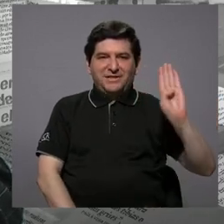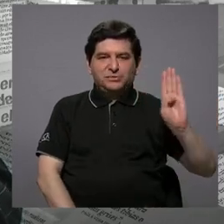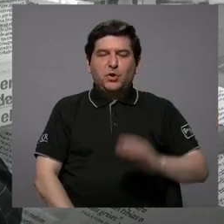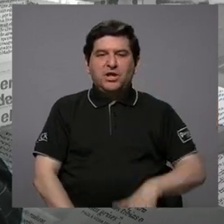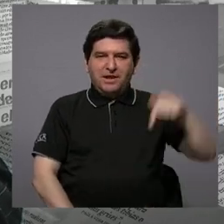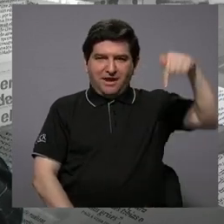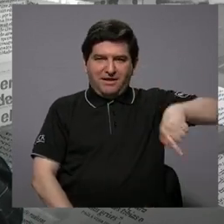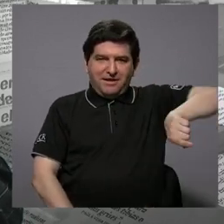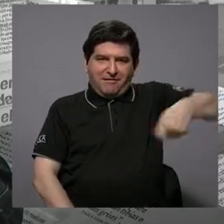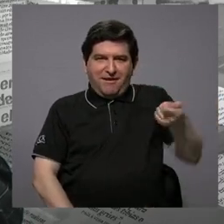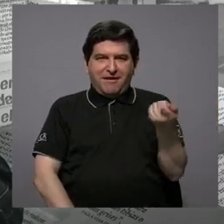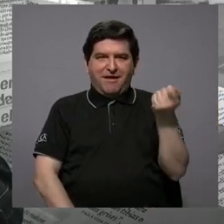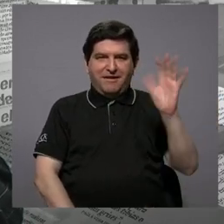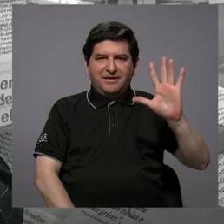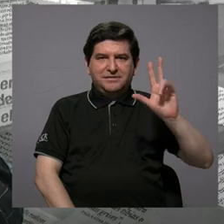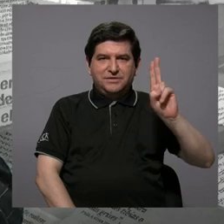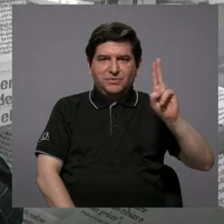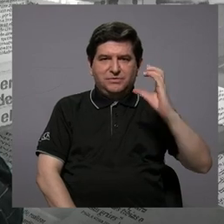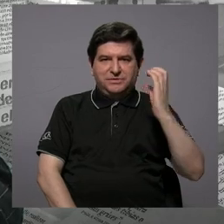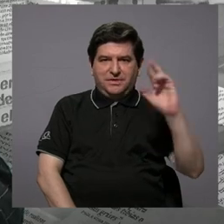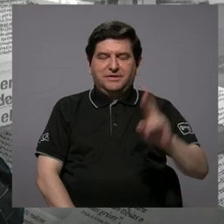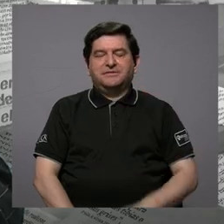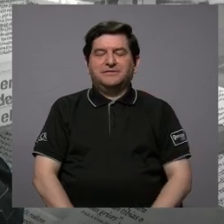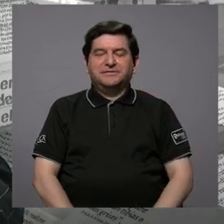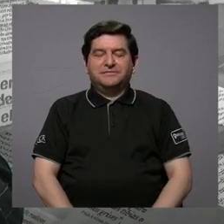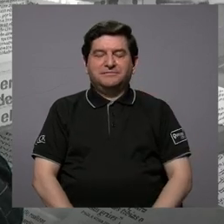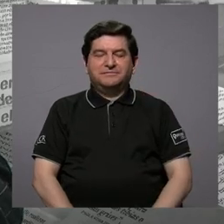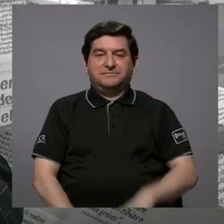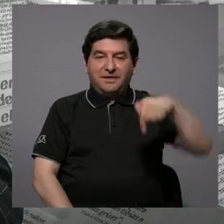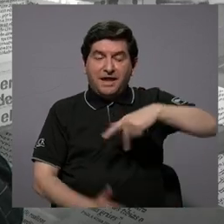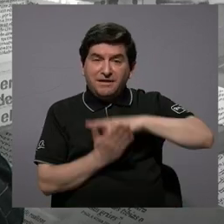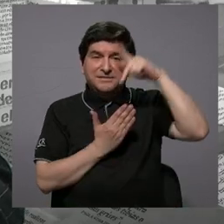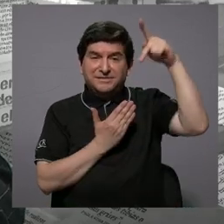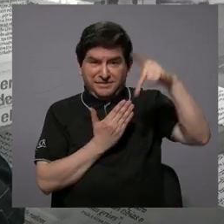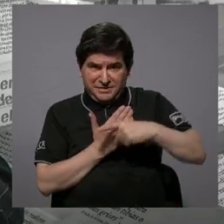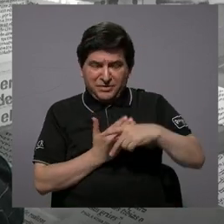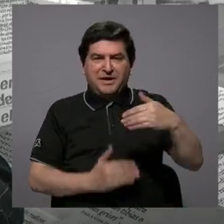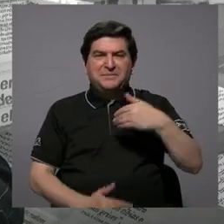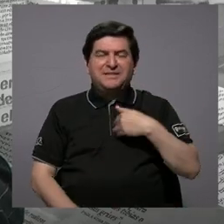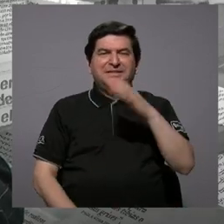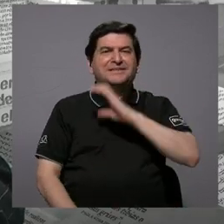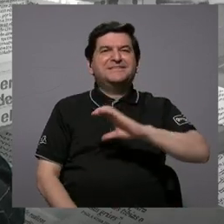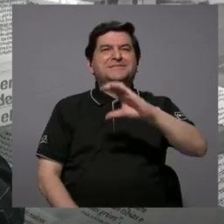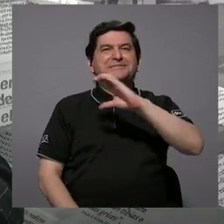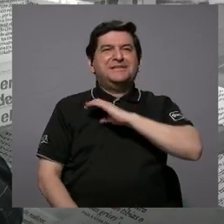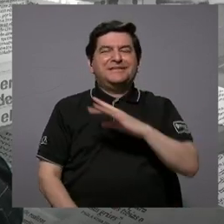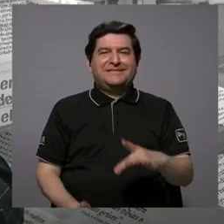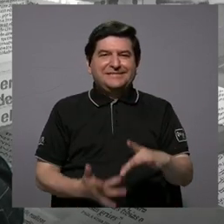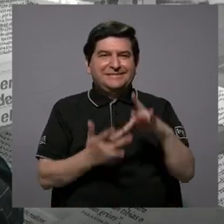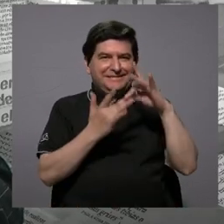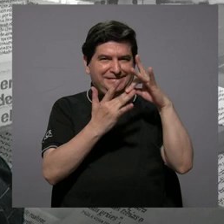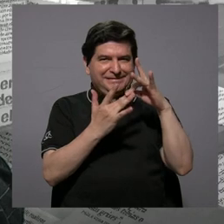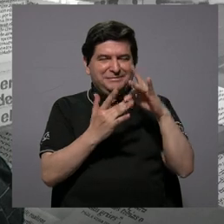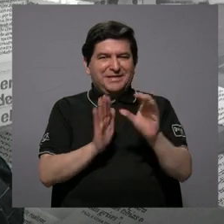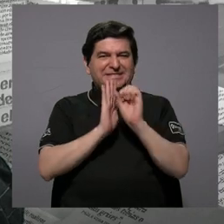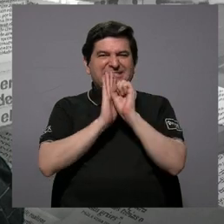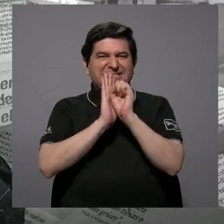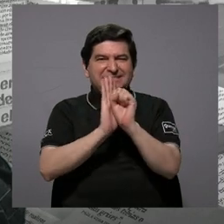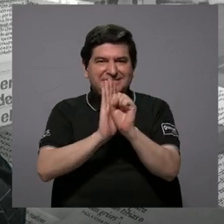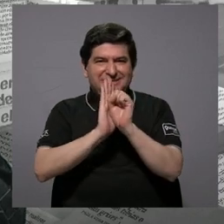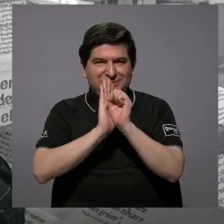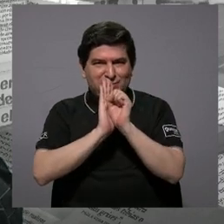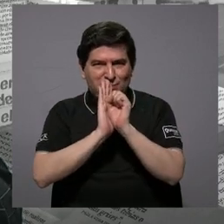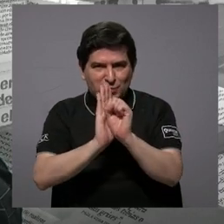Bonilla aquí por Canal 15 UCR. Bueno, este programa tiene una particularidad de un simbolismo